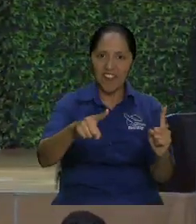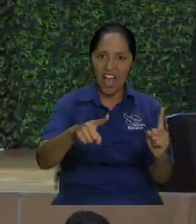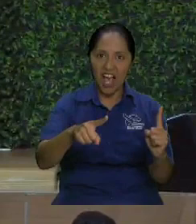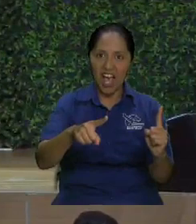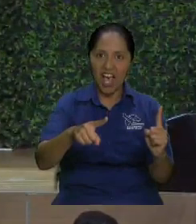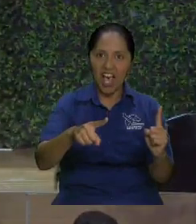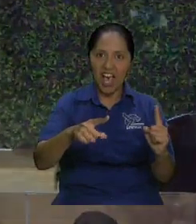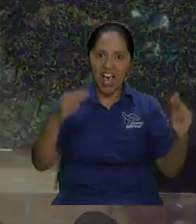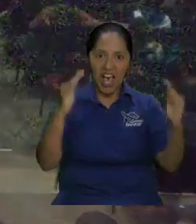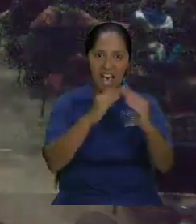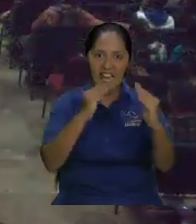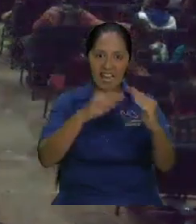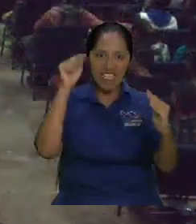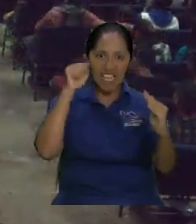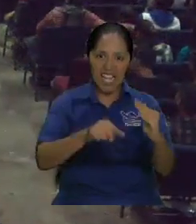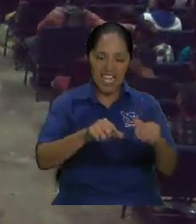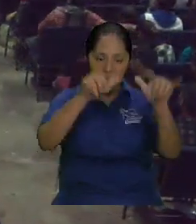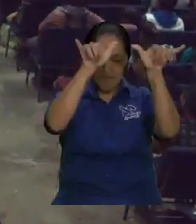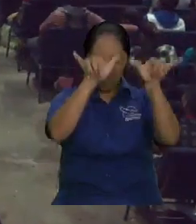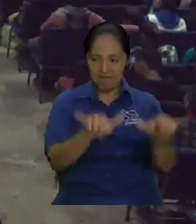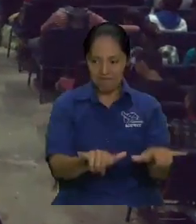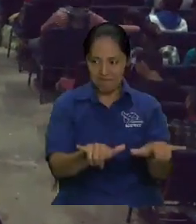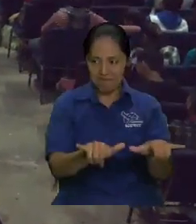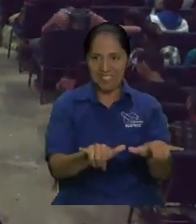Él huyendo de ahí y ahí le tocó.